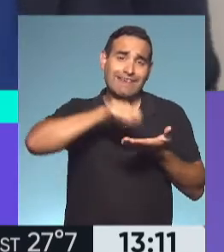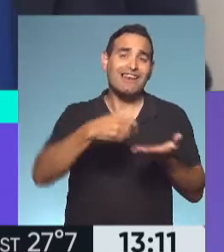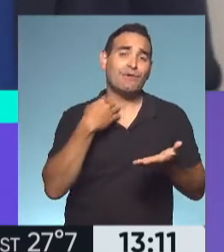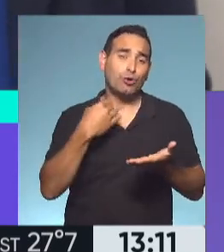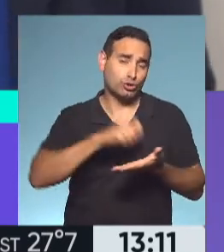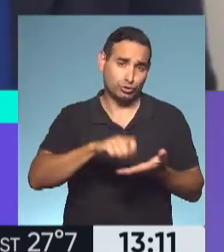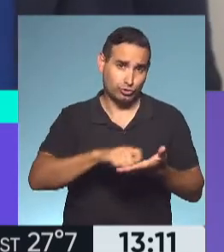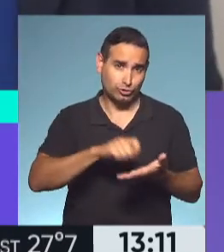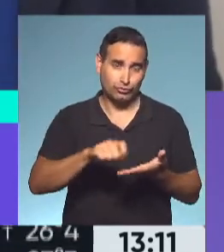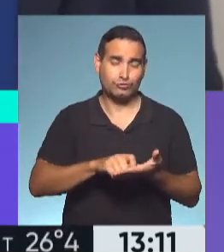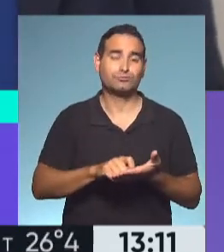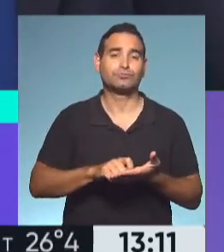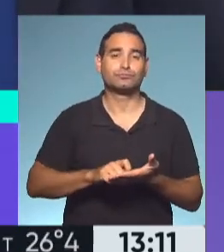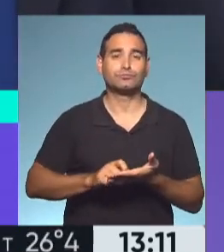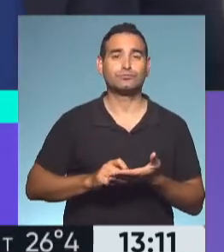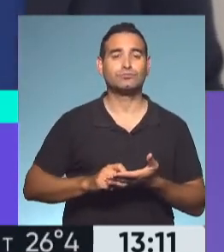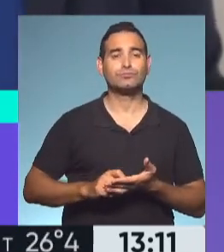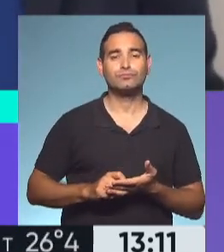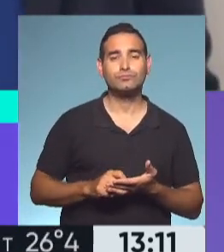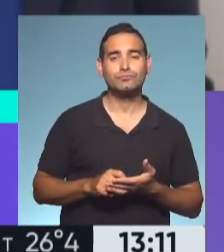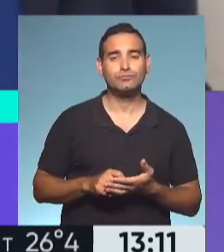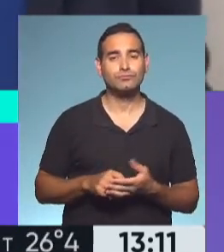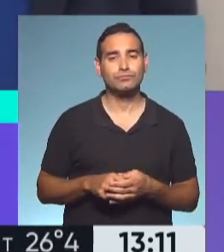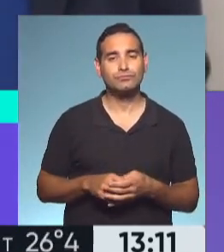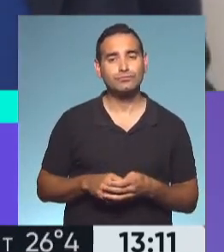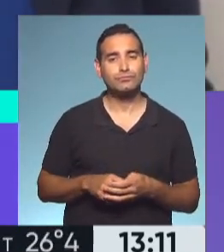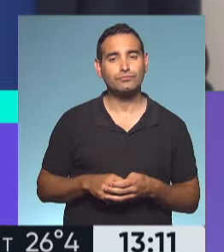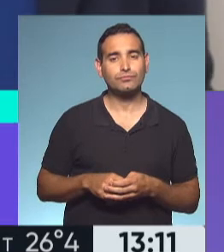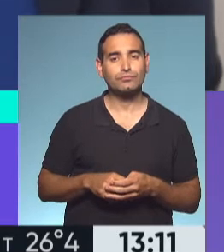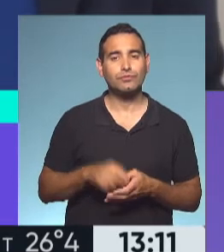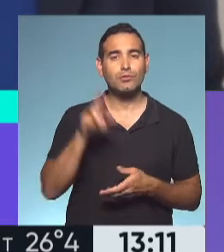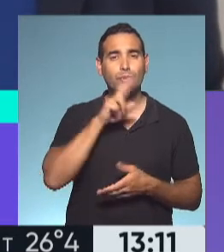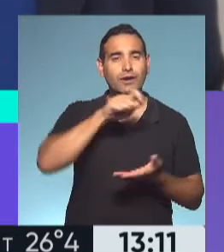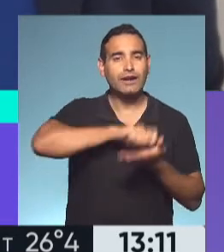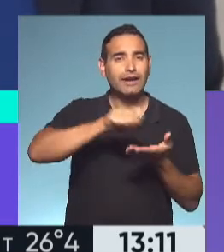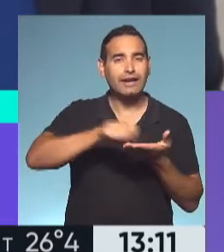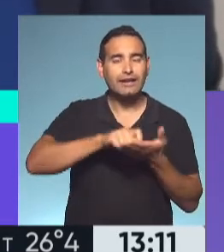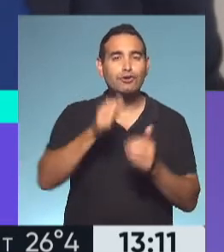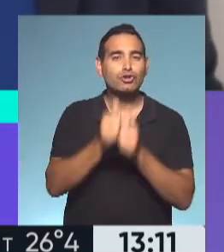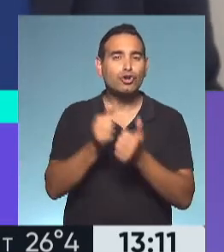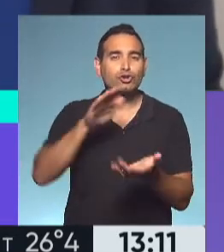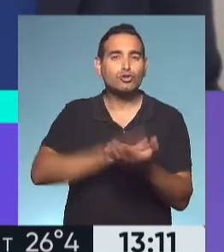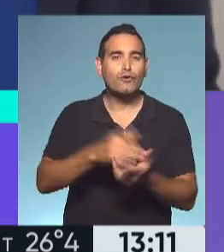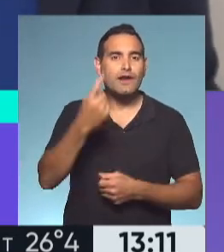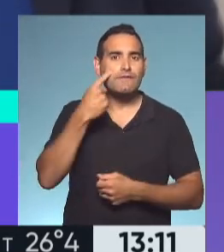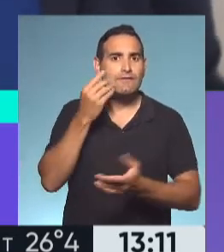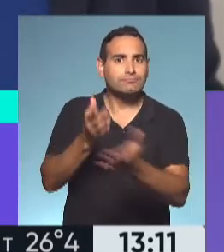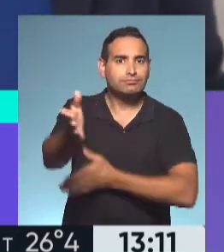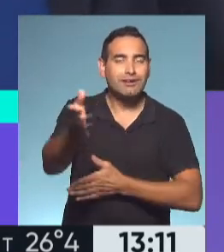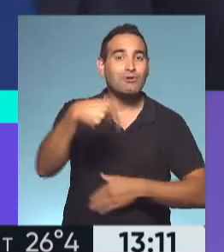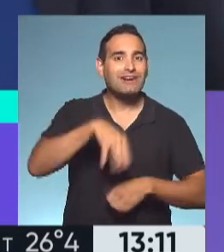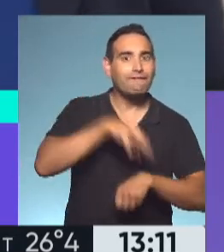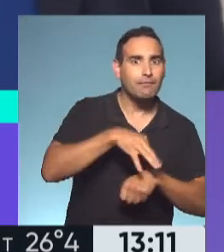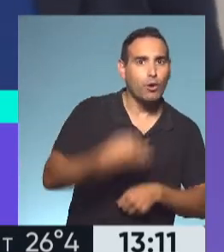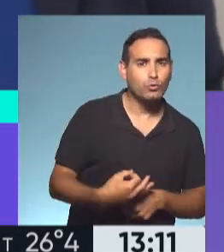telenovelas, culebrones, está escribiendo una historia sobre la inmortalidad, pero está enferma. Entonces, a